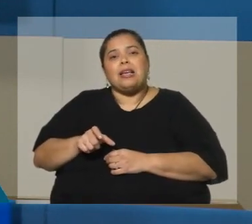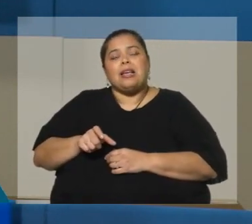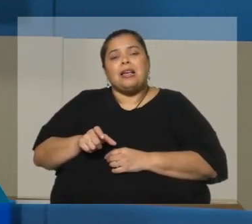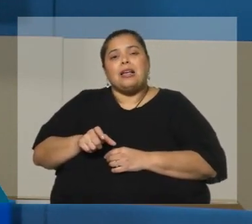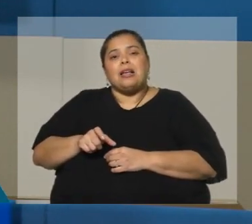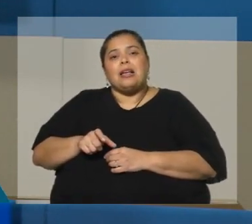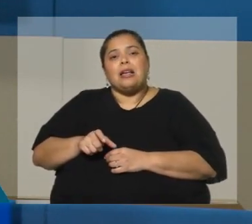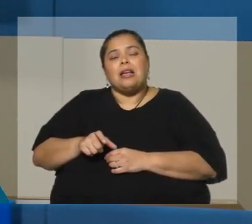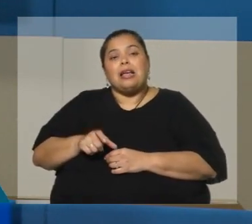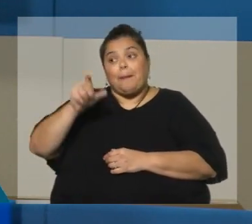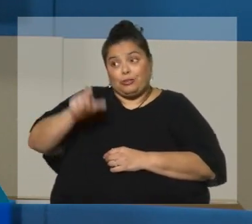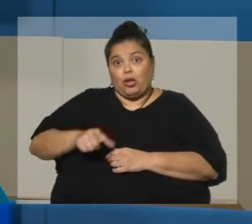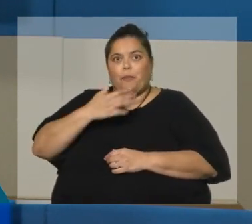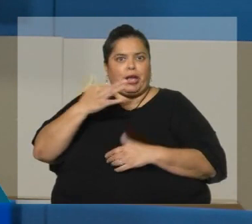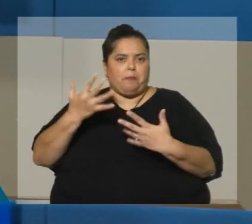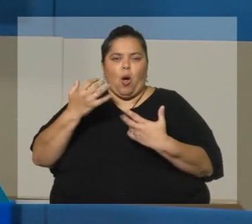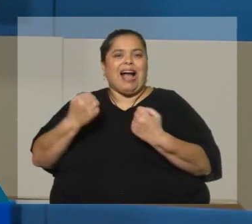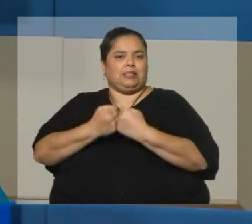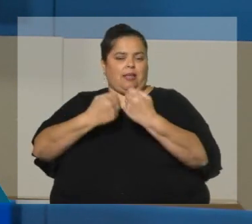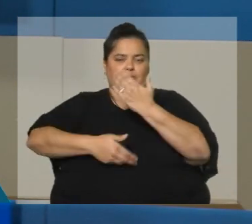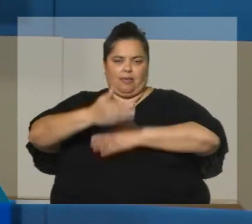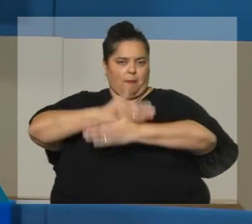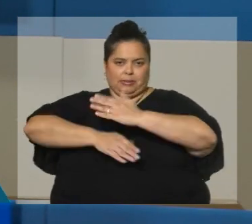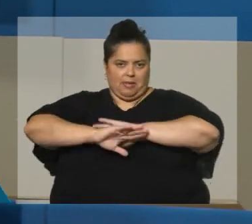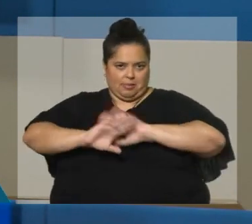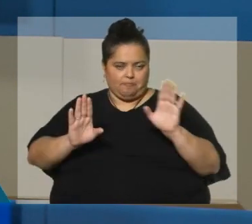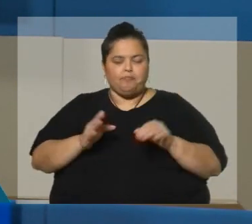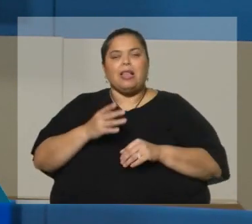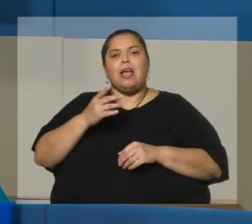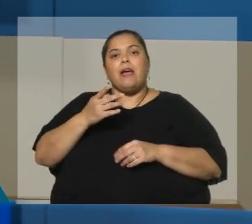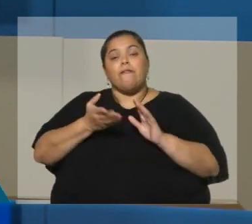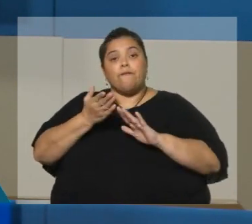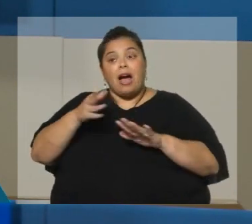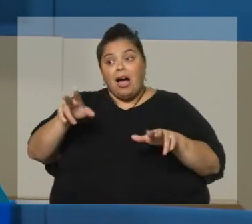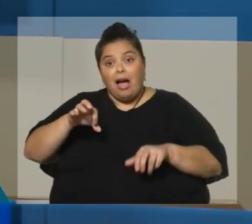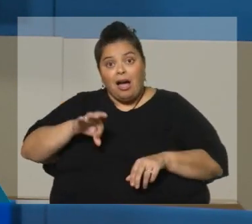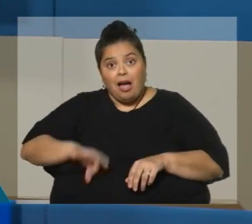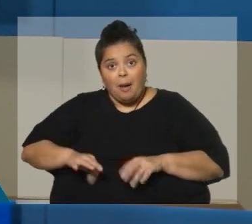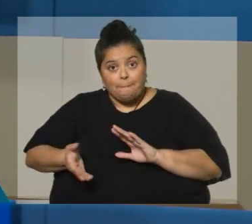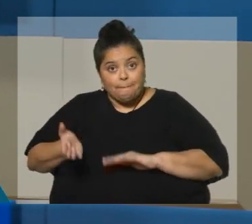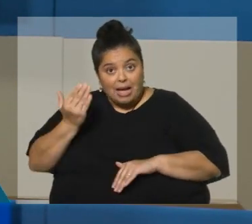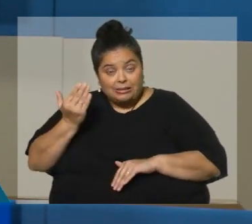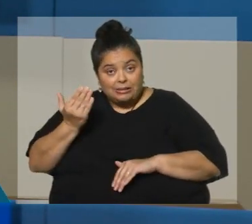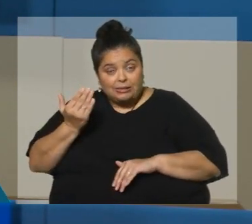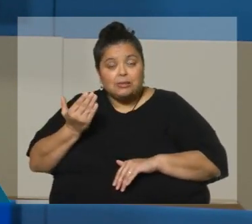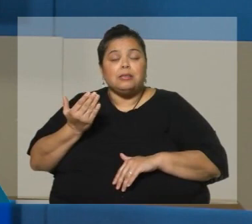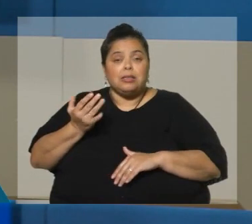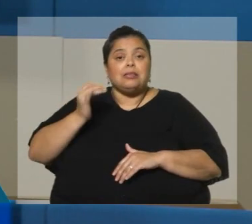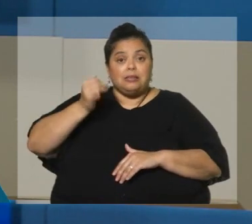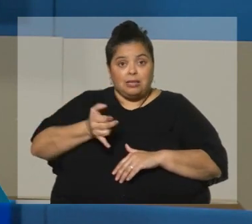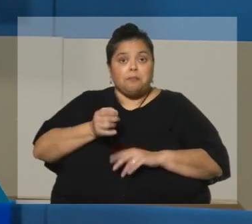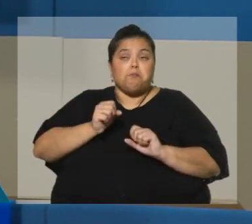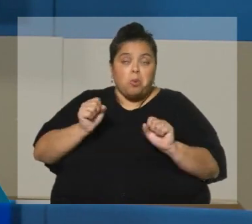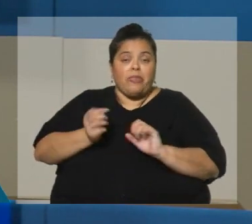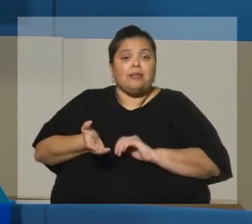conceptualmente, una persona que se incapacita tiene que ganar más que una que no, tal vez sí, ¿en qué casos? Y es lo que prevé la ley cuando